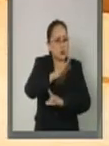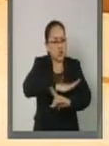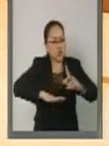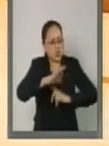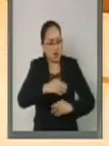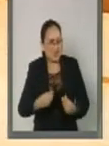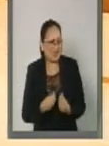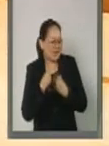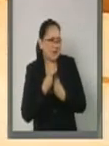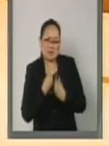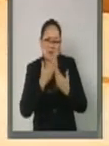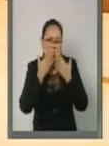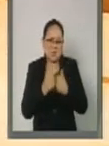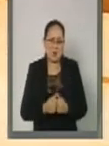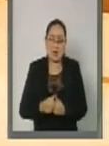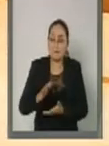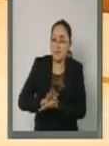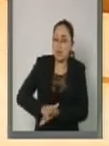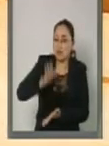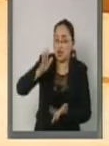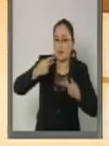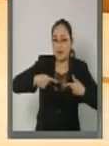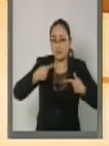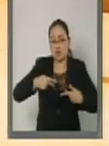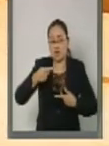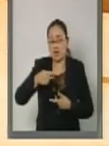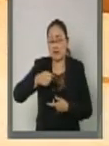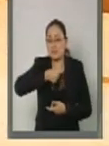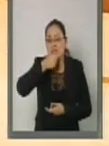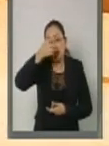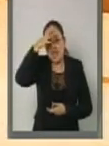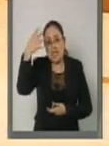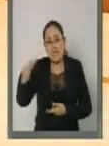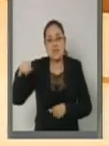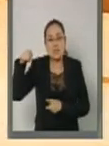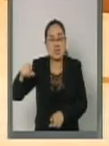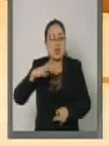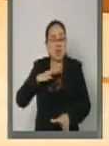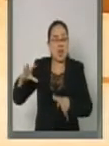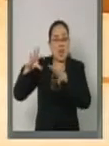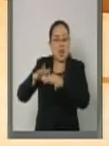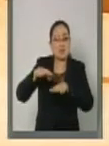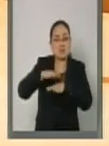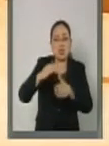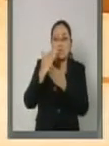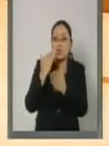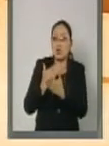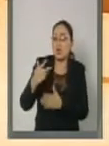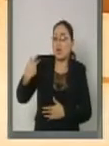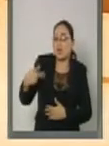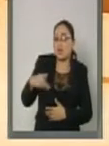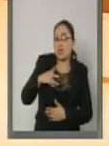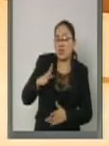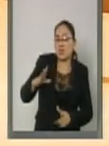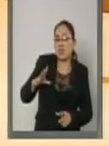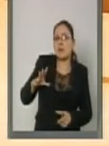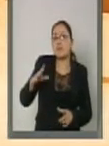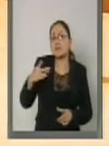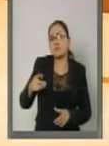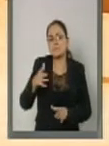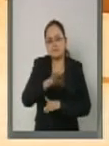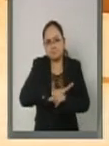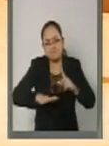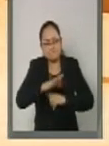la población. La mayoría de las personas de la tercera edad experimentaron durante su vida adultas circunstancias económicas y